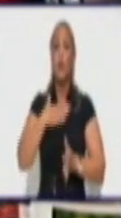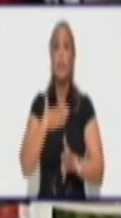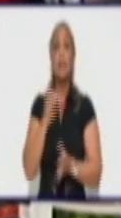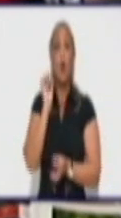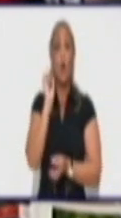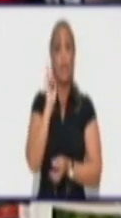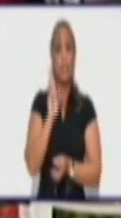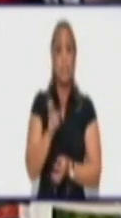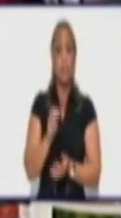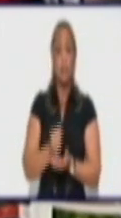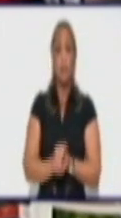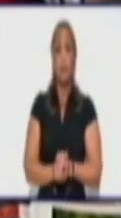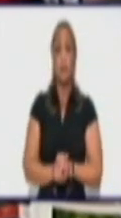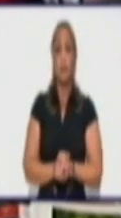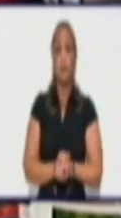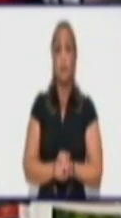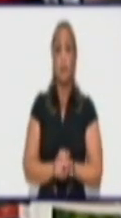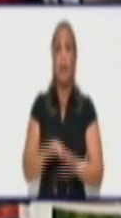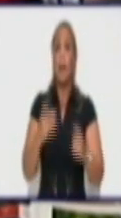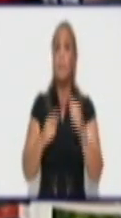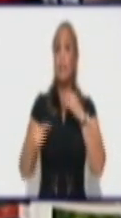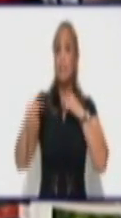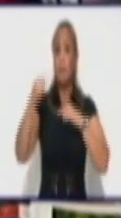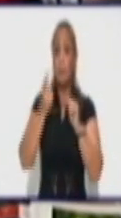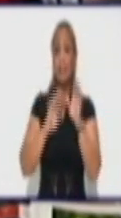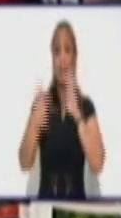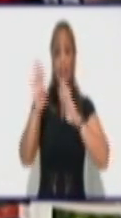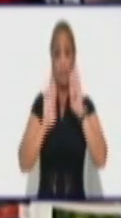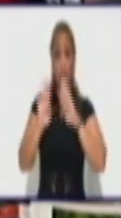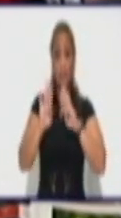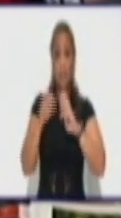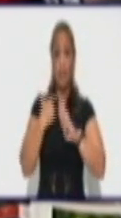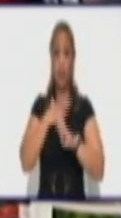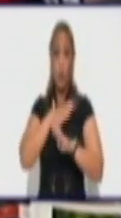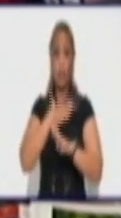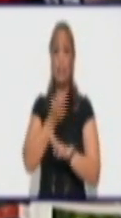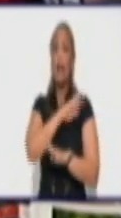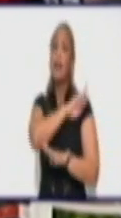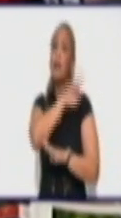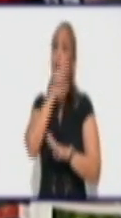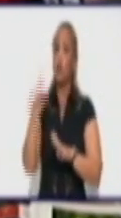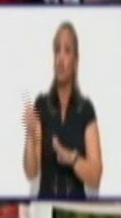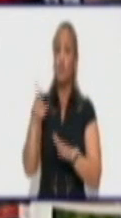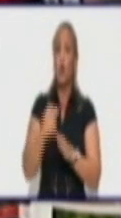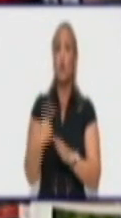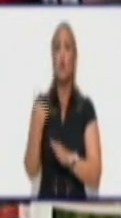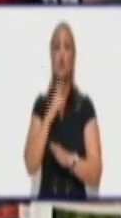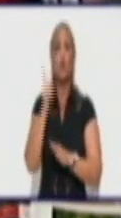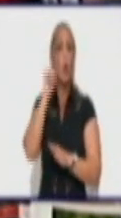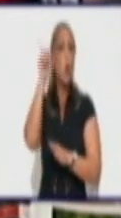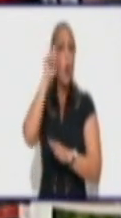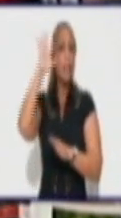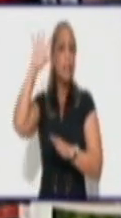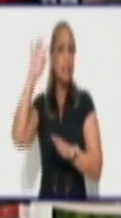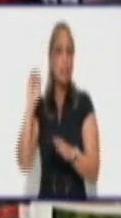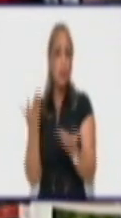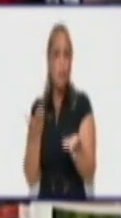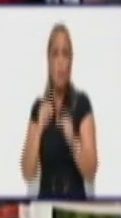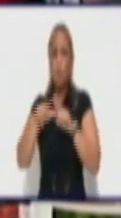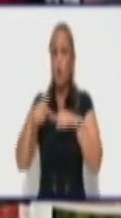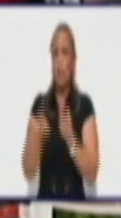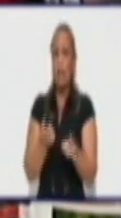que es principalmente la defensa de nuestra revolución. Nosotros no entendemos por qué sucedieron